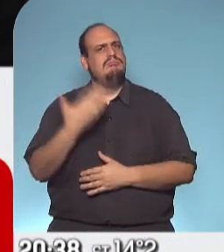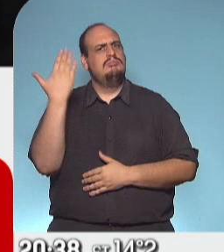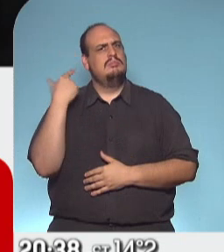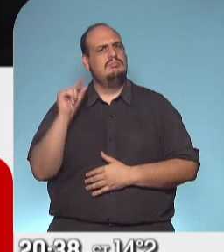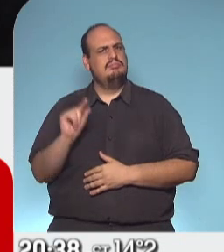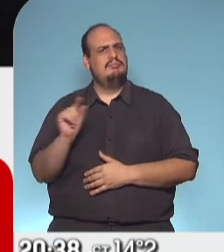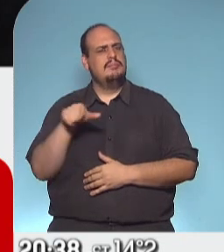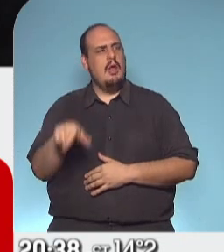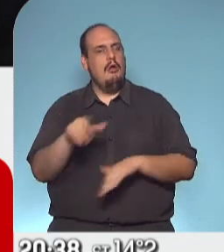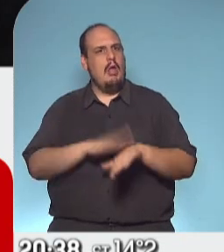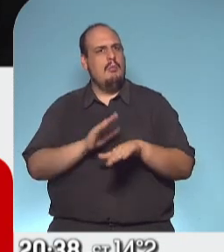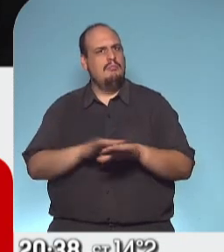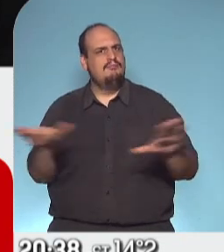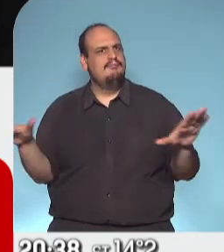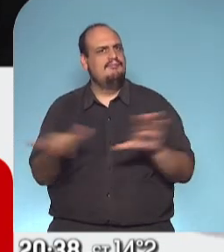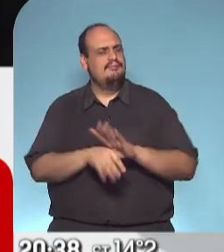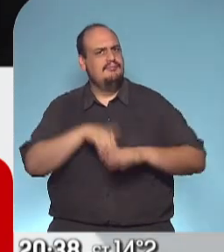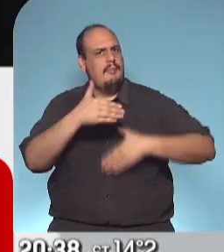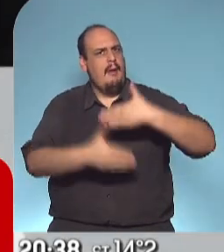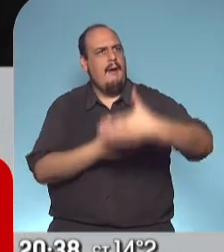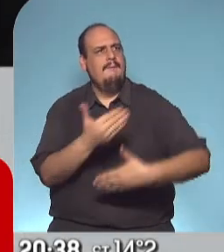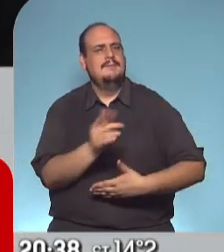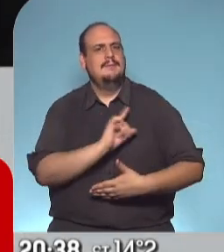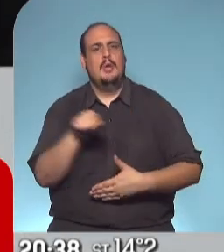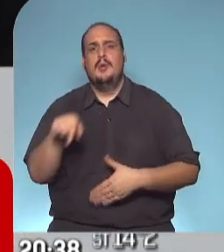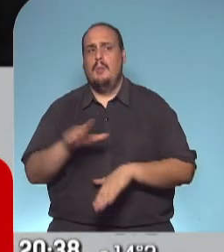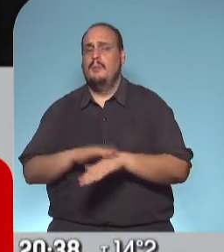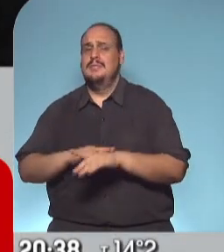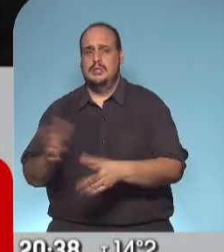no sea el momento ideal del avance, pero sí es un momento necesario.